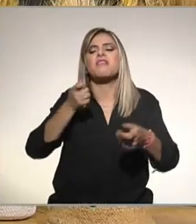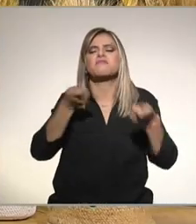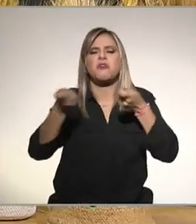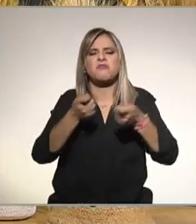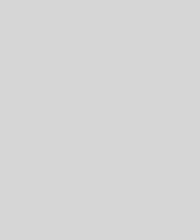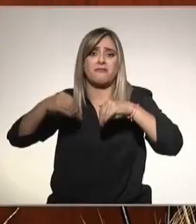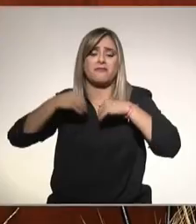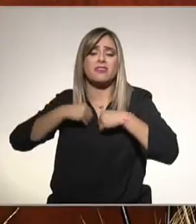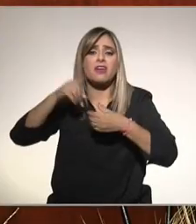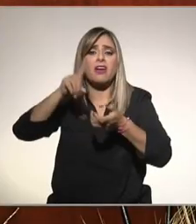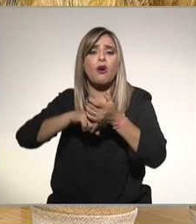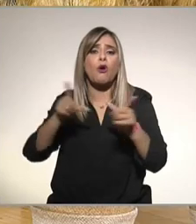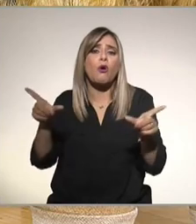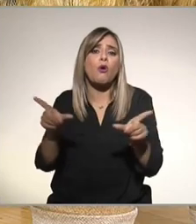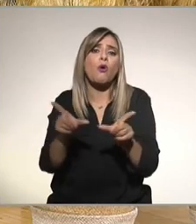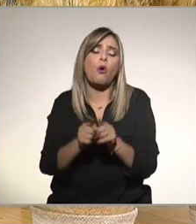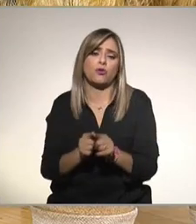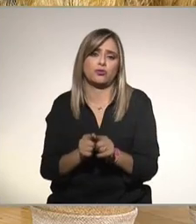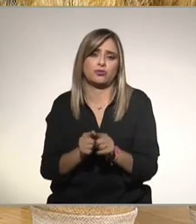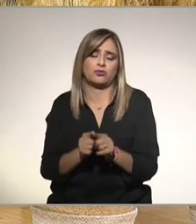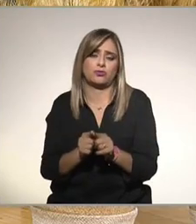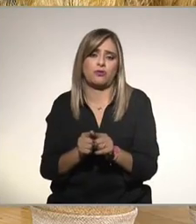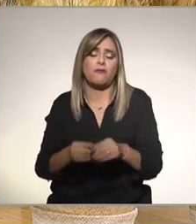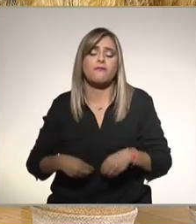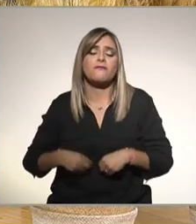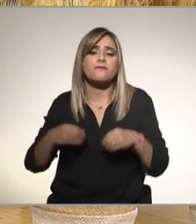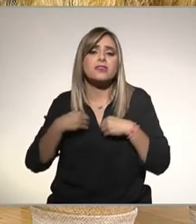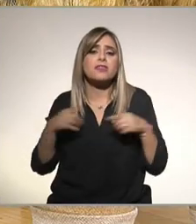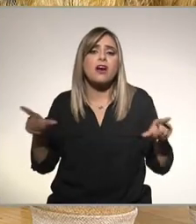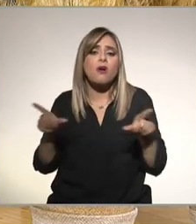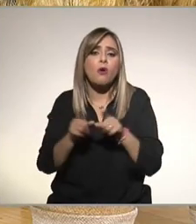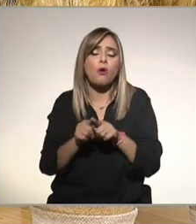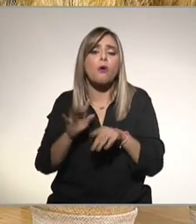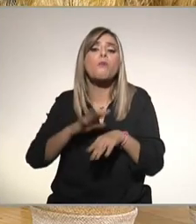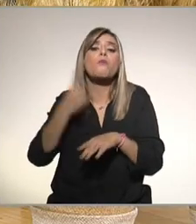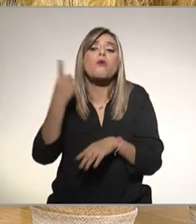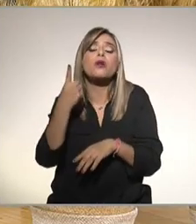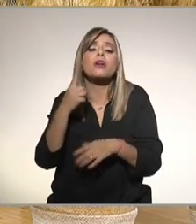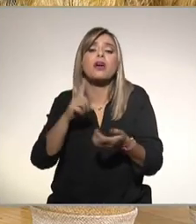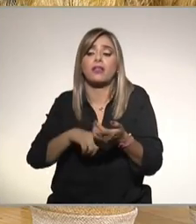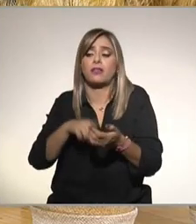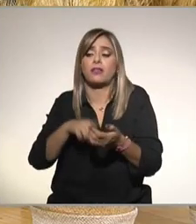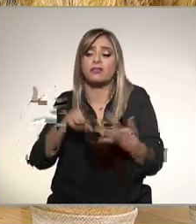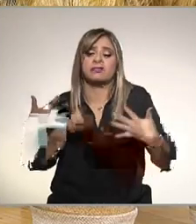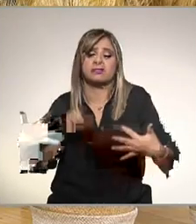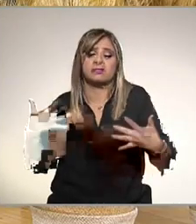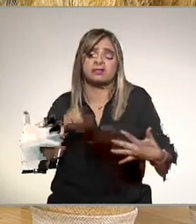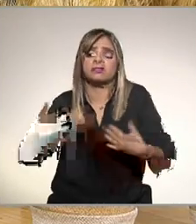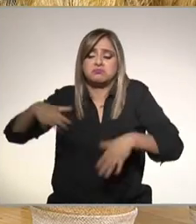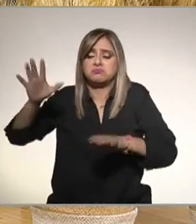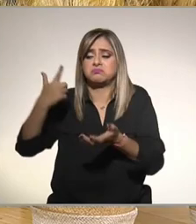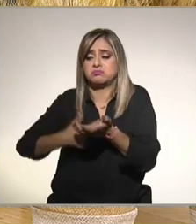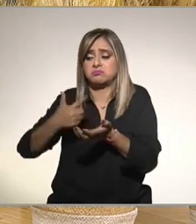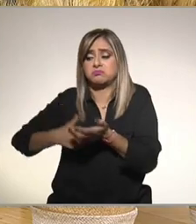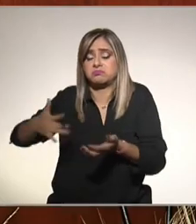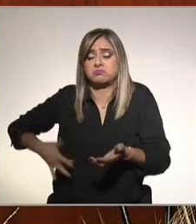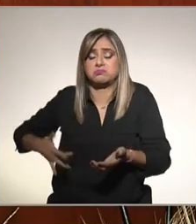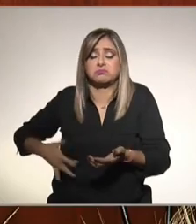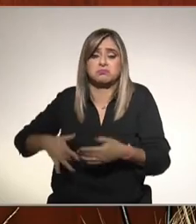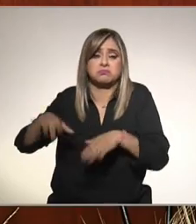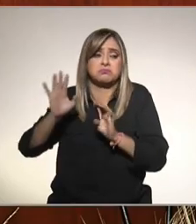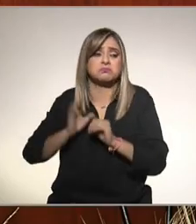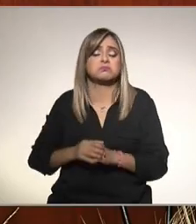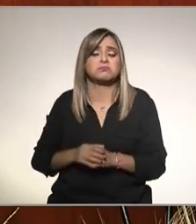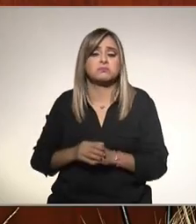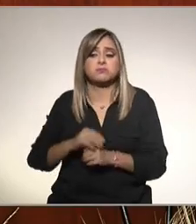tener hígado graso la esperanza de vida se reduce mucho justo porque la obesidad y el hígado graso está relacionado también con